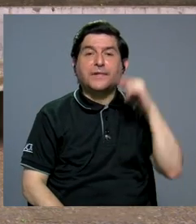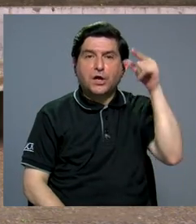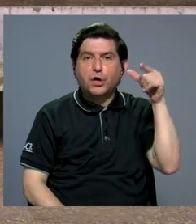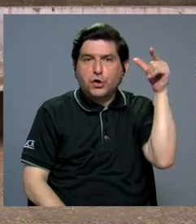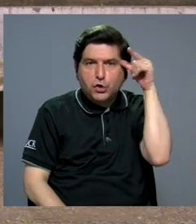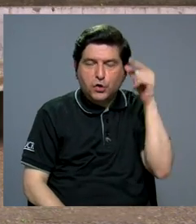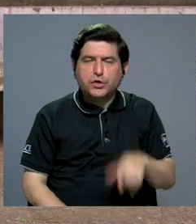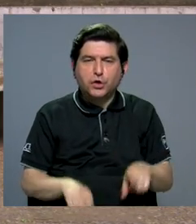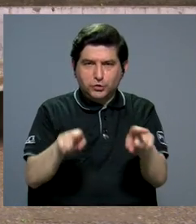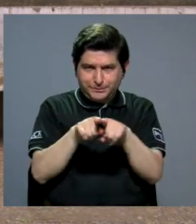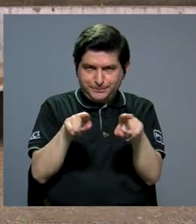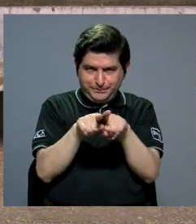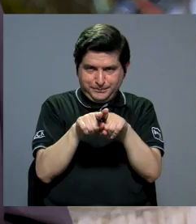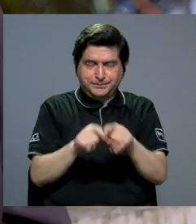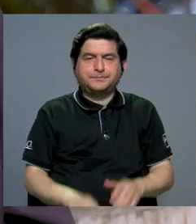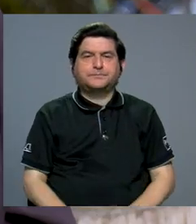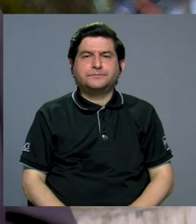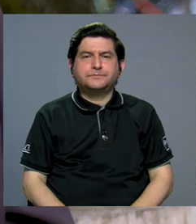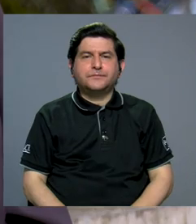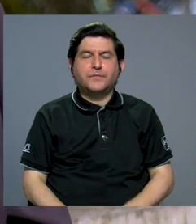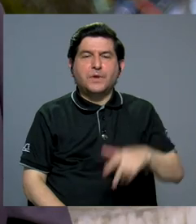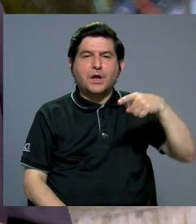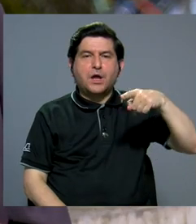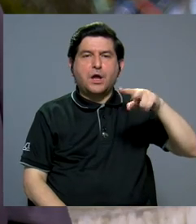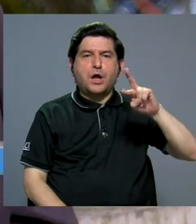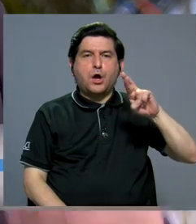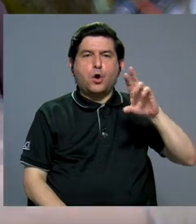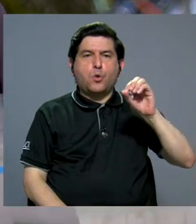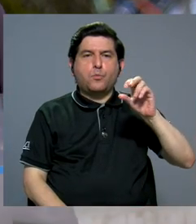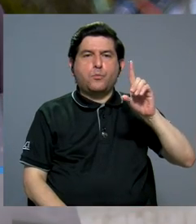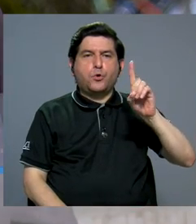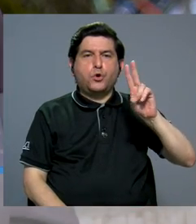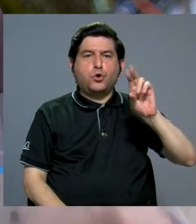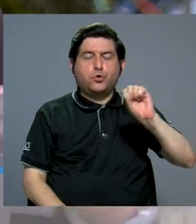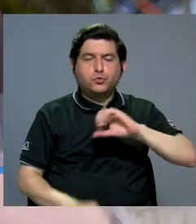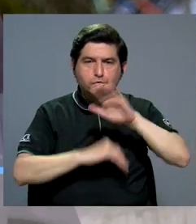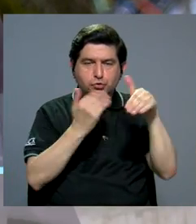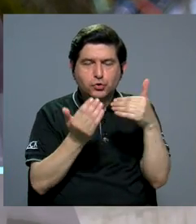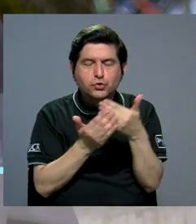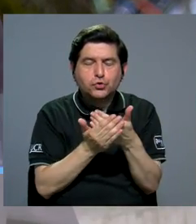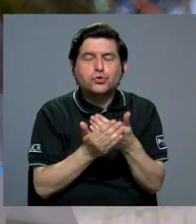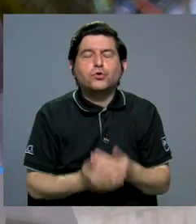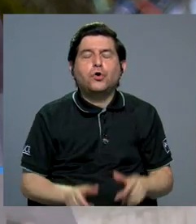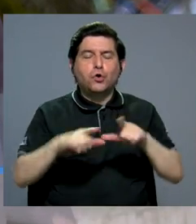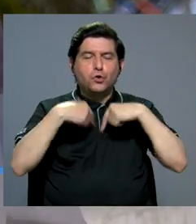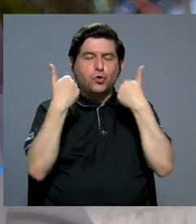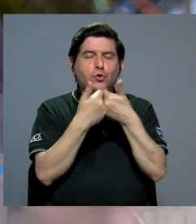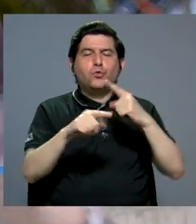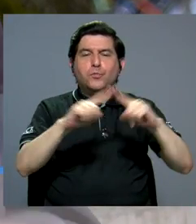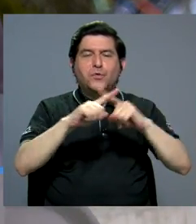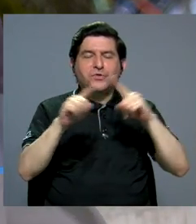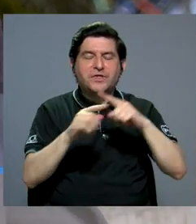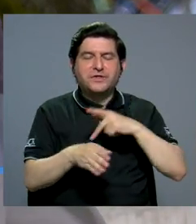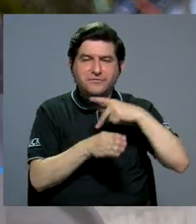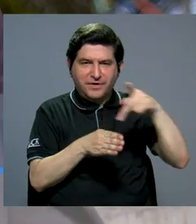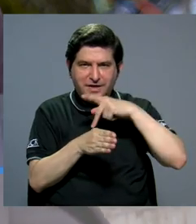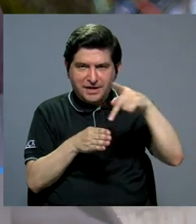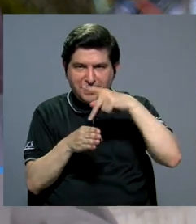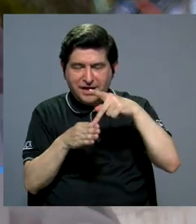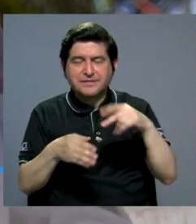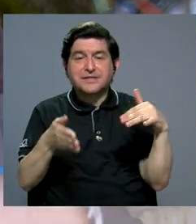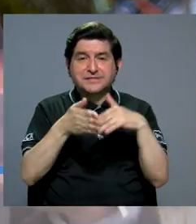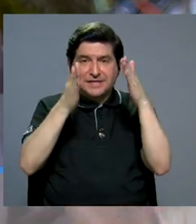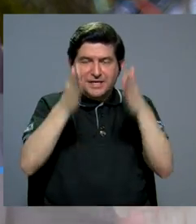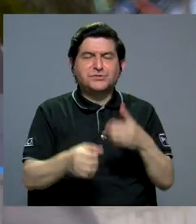por supuesto, además, PRODUCE tiene un montón de estudiantes de todas las disciplinas, porque somos un equipo interdisciplinario que